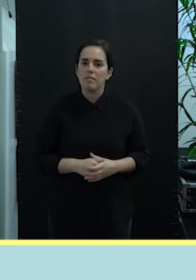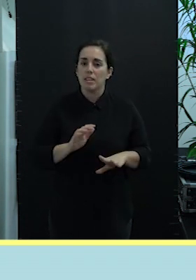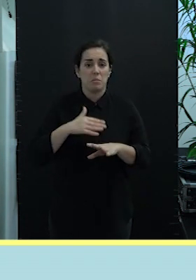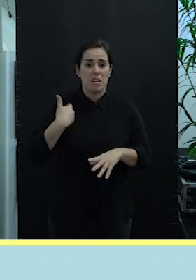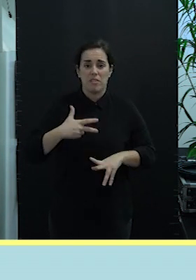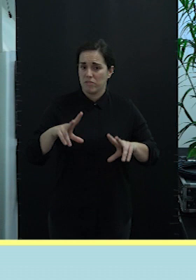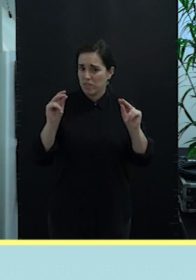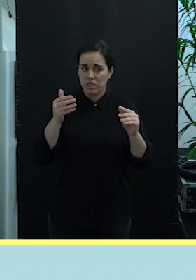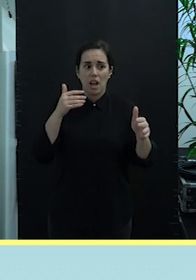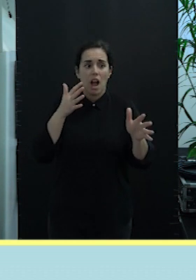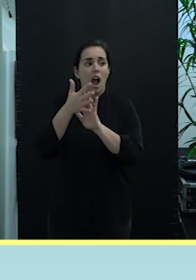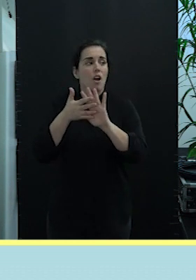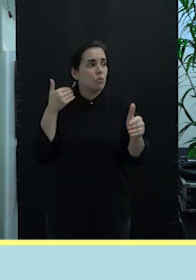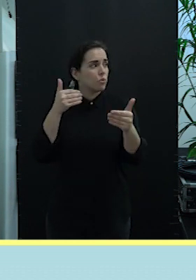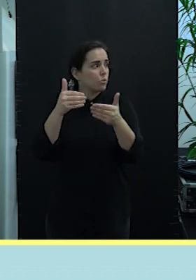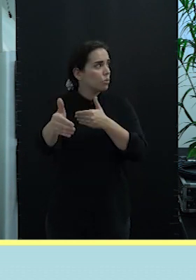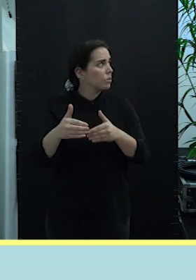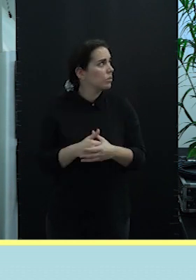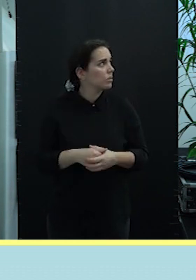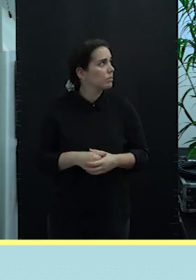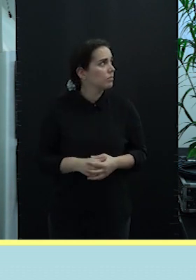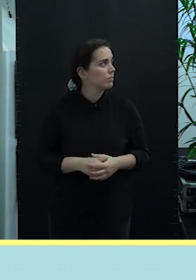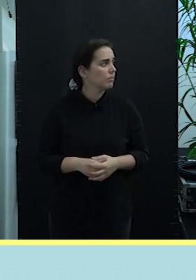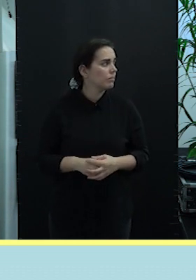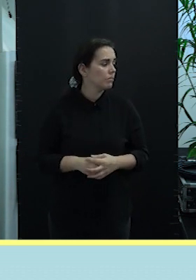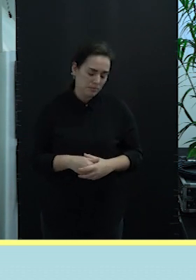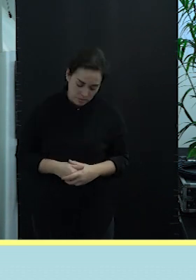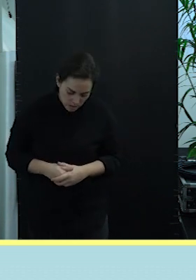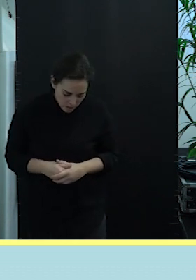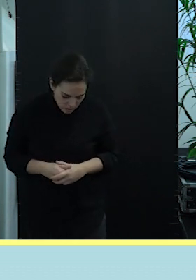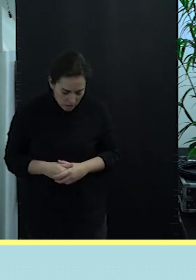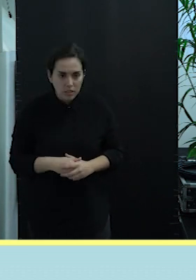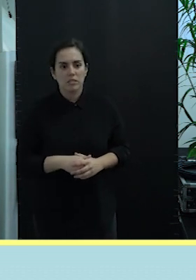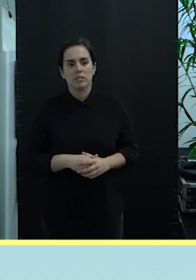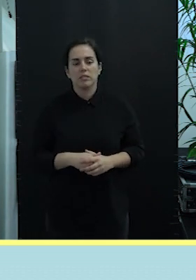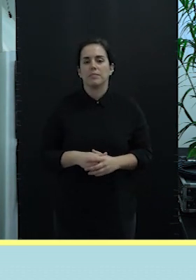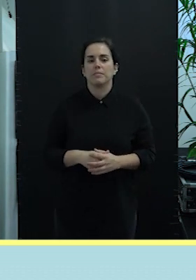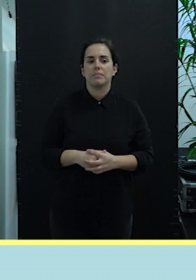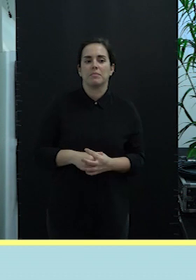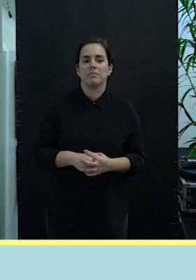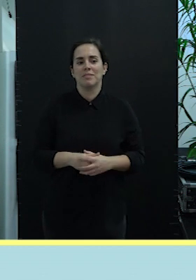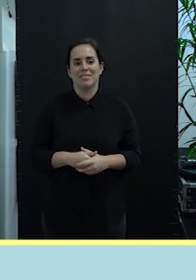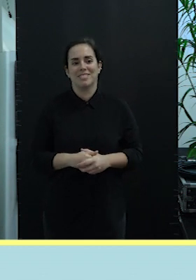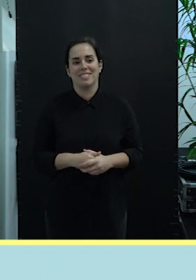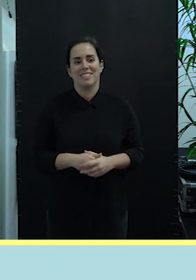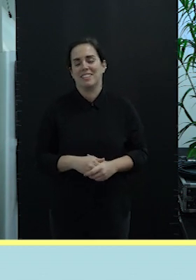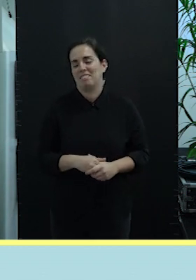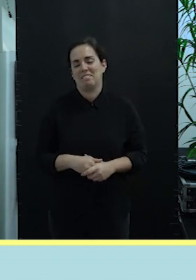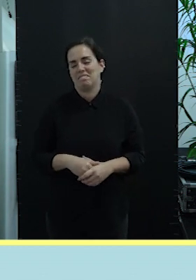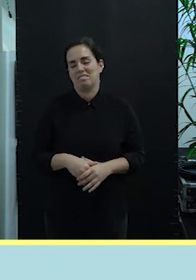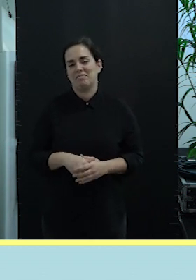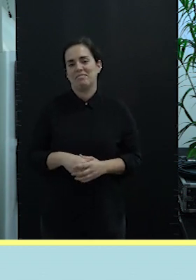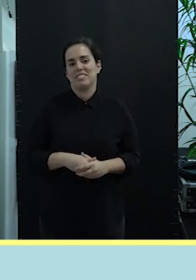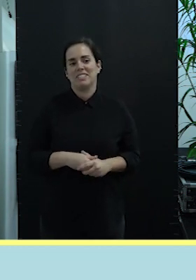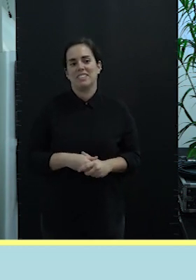el futuro ¿se ve el futuro? Sí o no se ve el futuro Bueno esto es una sugerencia